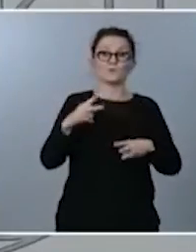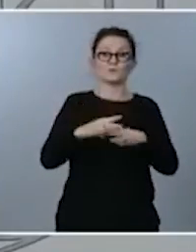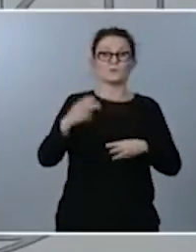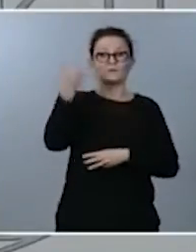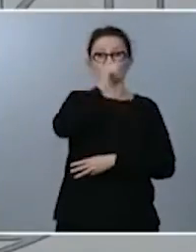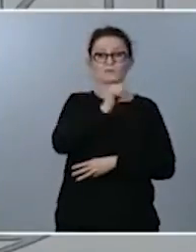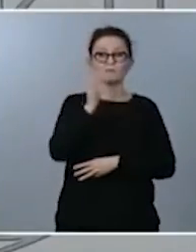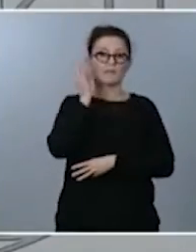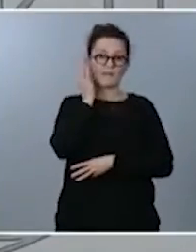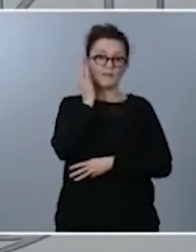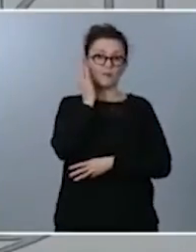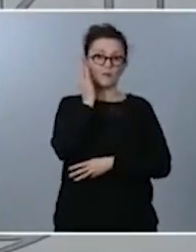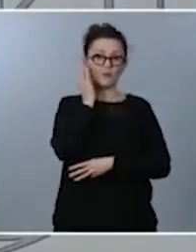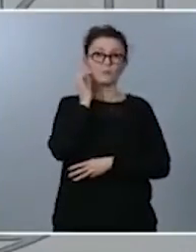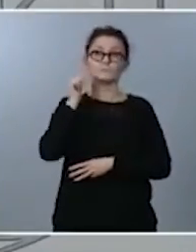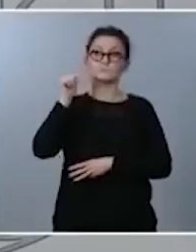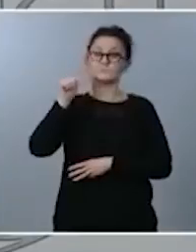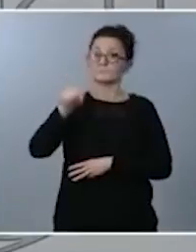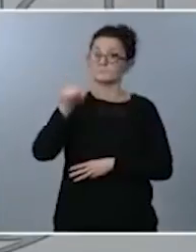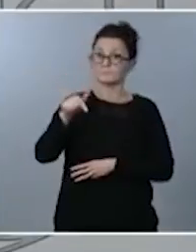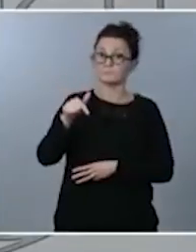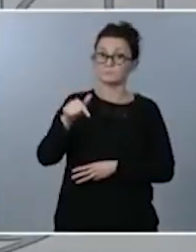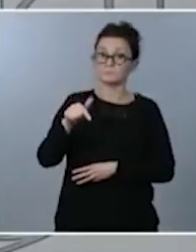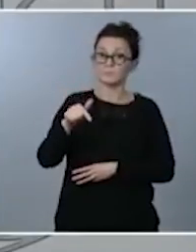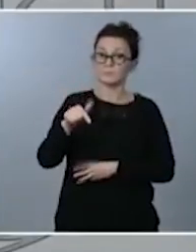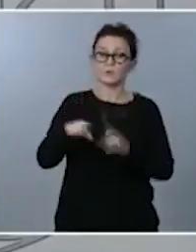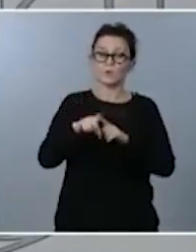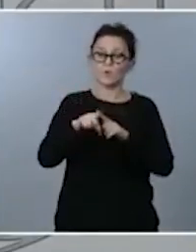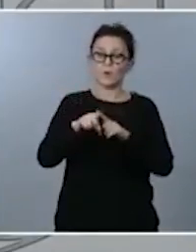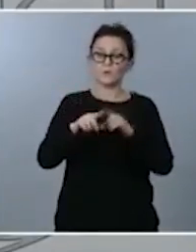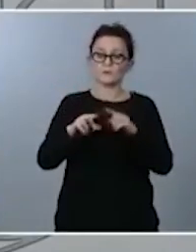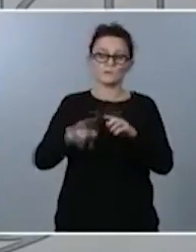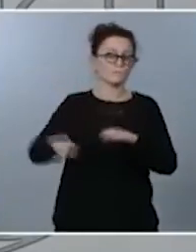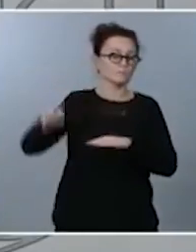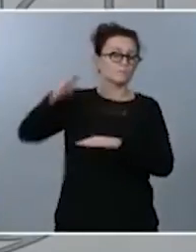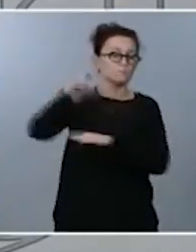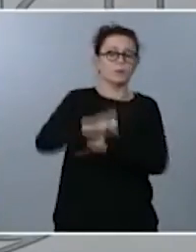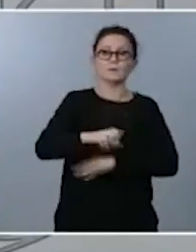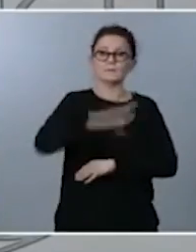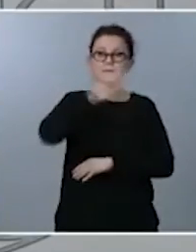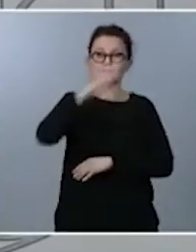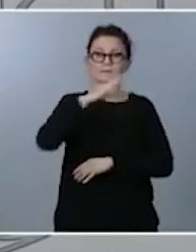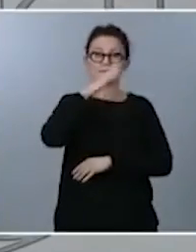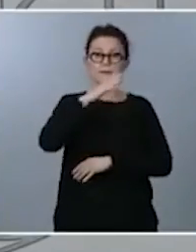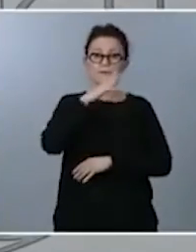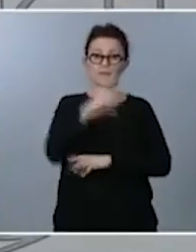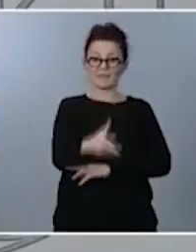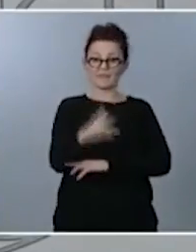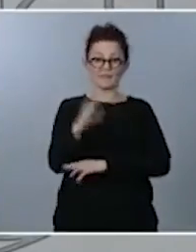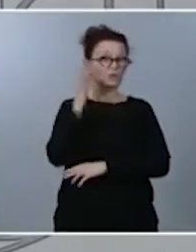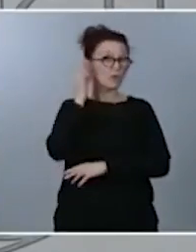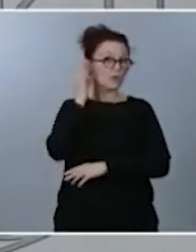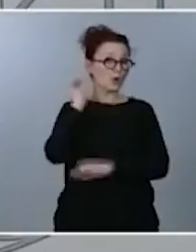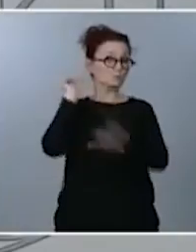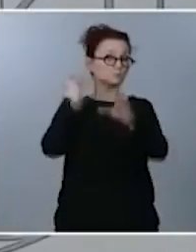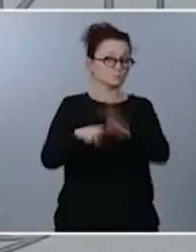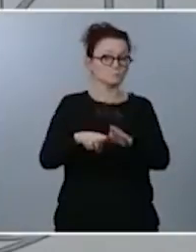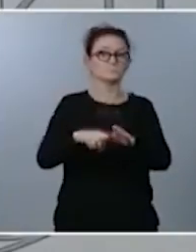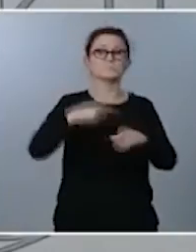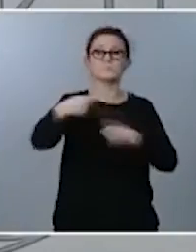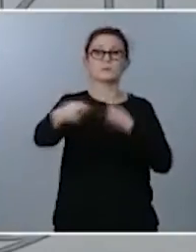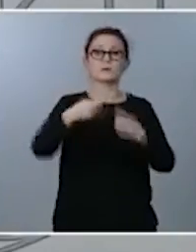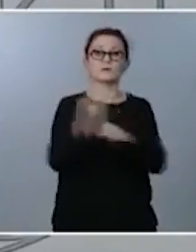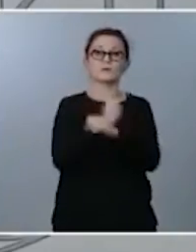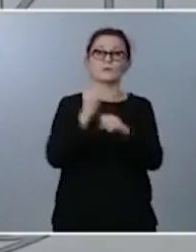donde damos pasos de gigante en esas políticas que permiten la incorporación en plenos derechos de la mujer al mercado laboral y la